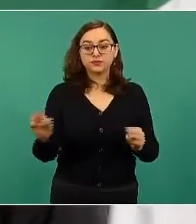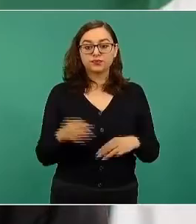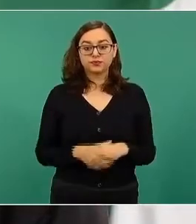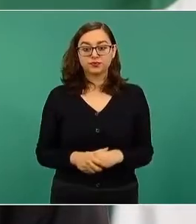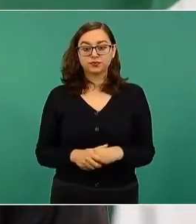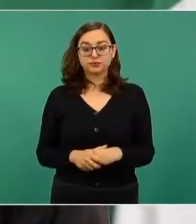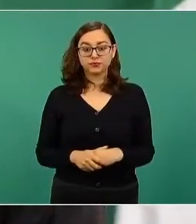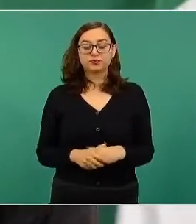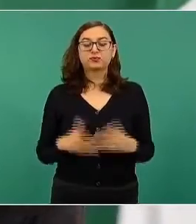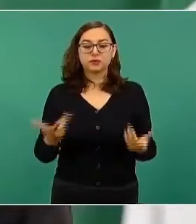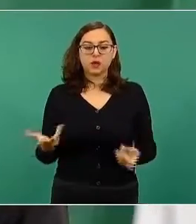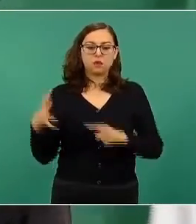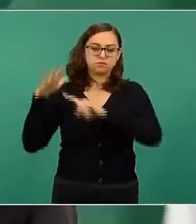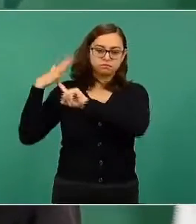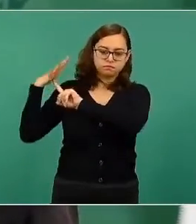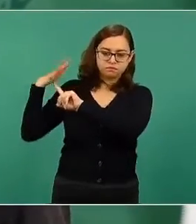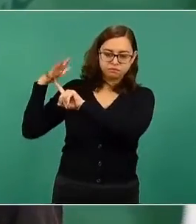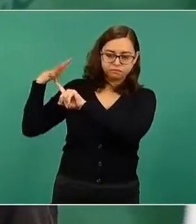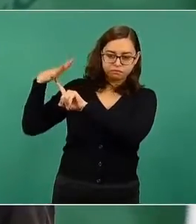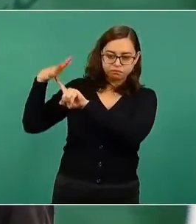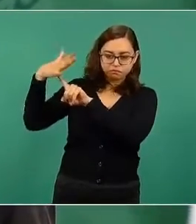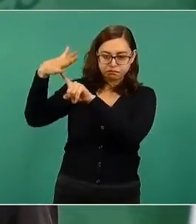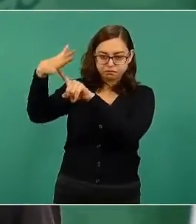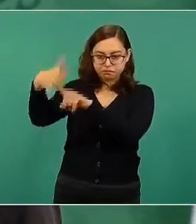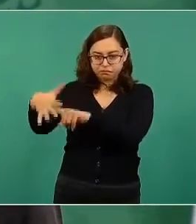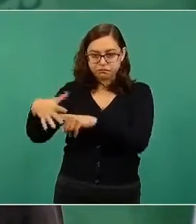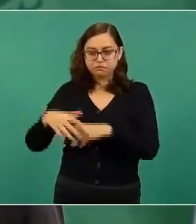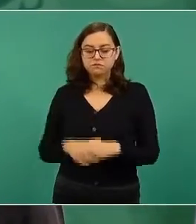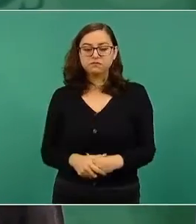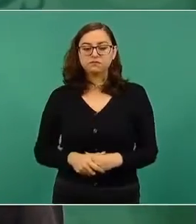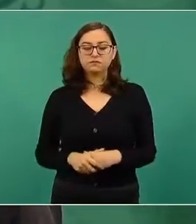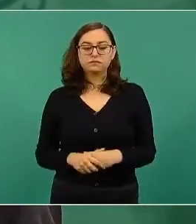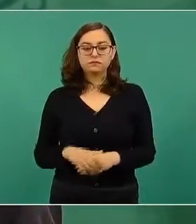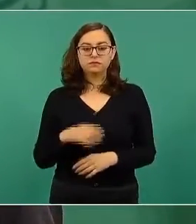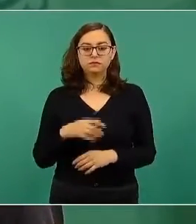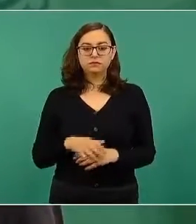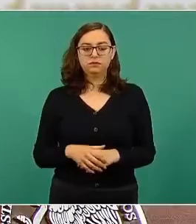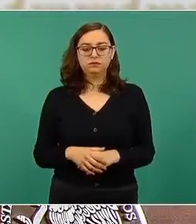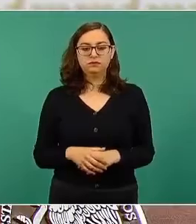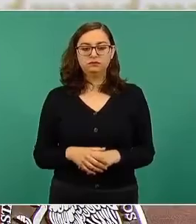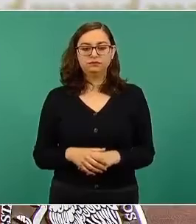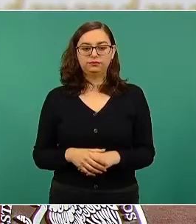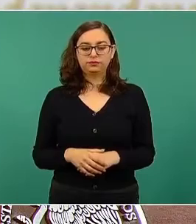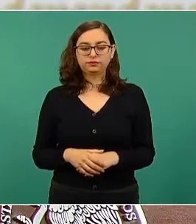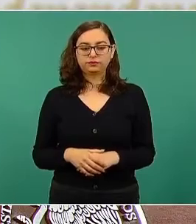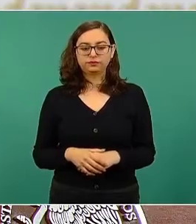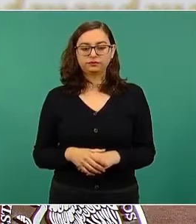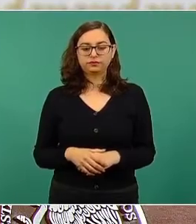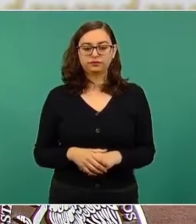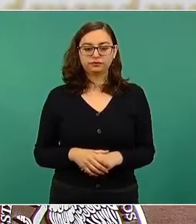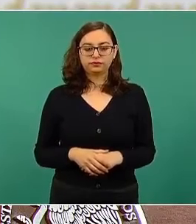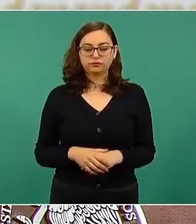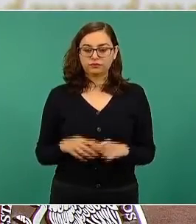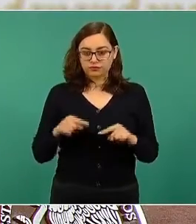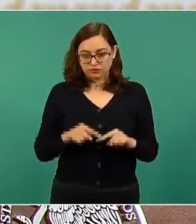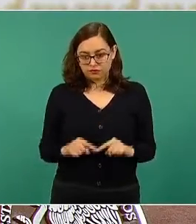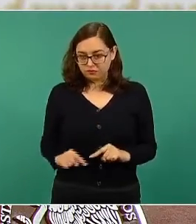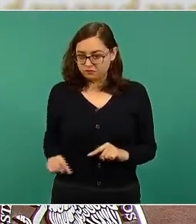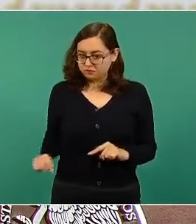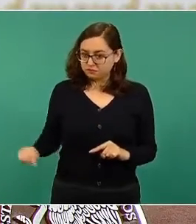a sobrevolarlo por helicóptero. a todo